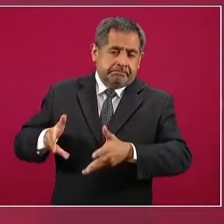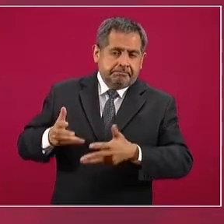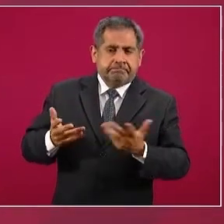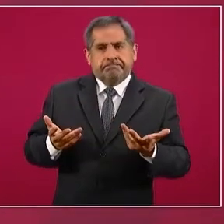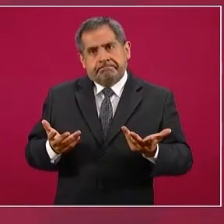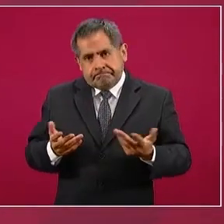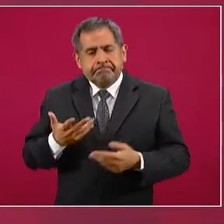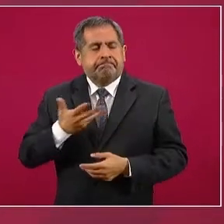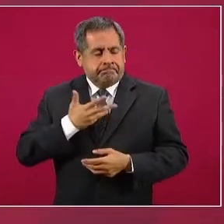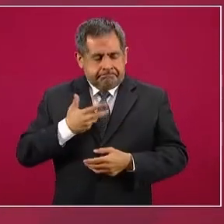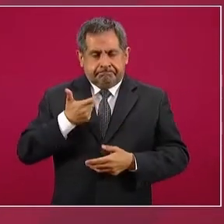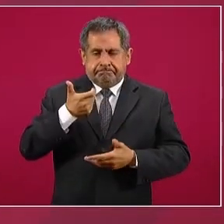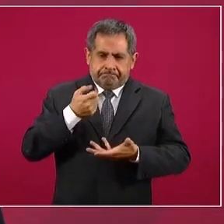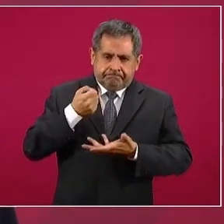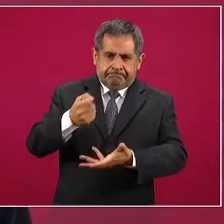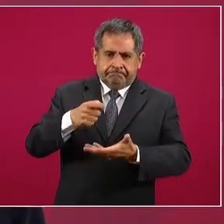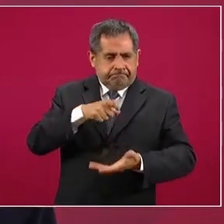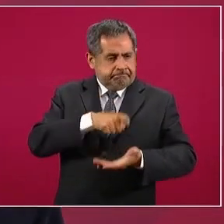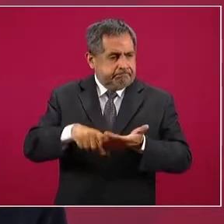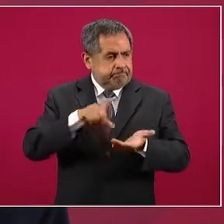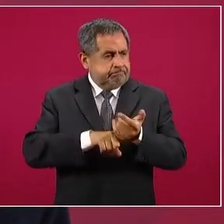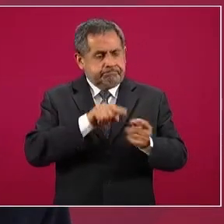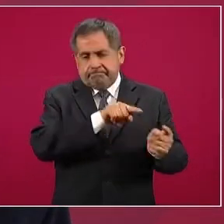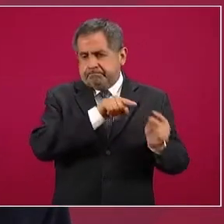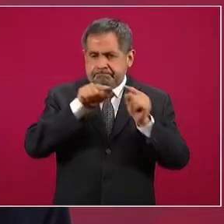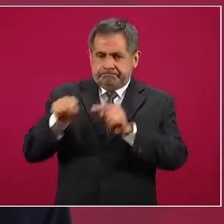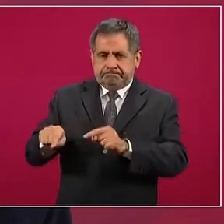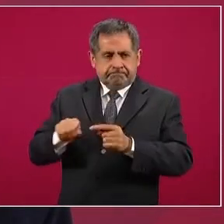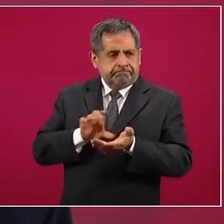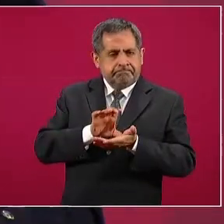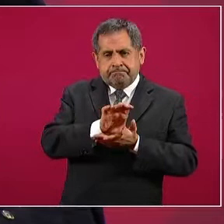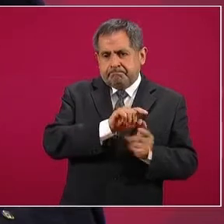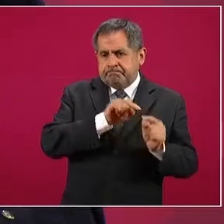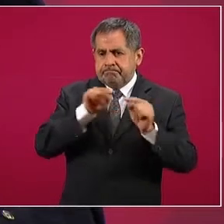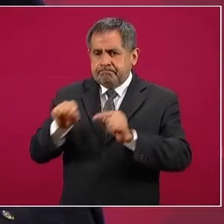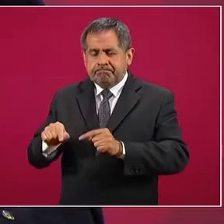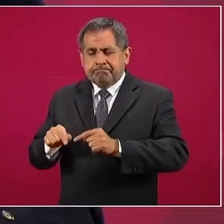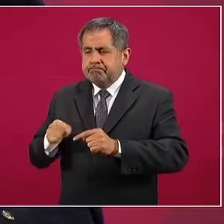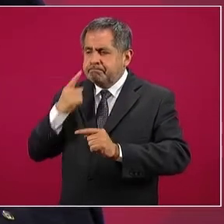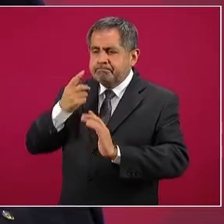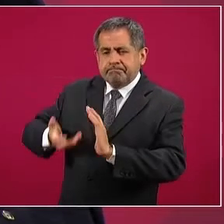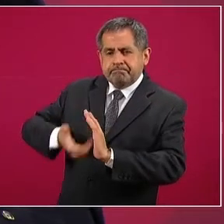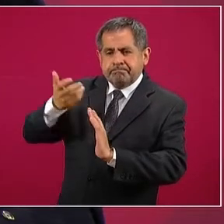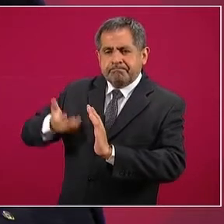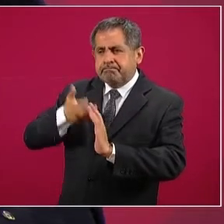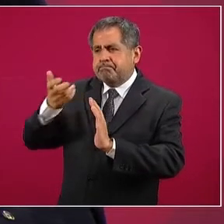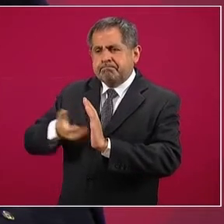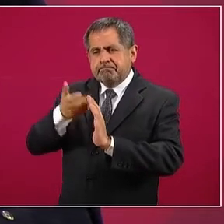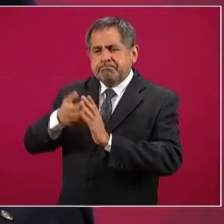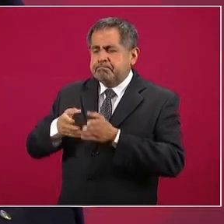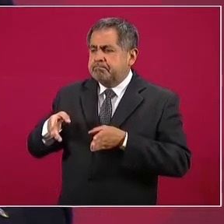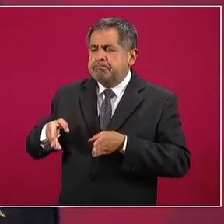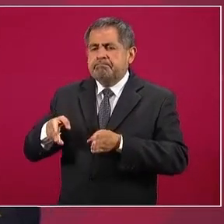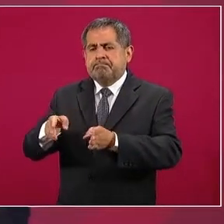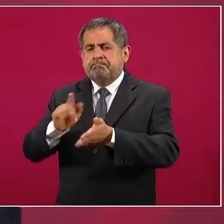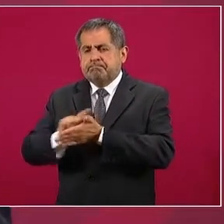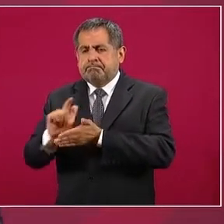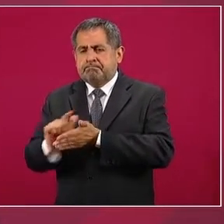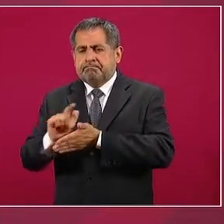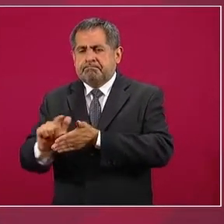el recurso para la compra de dragas que van a estar